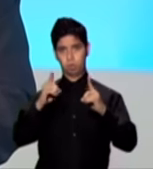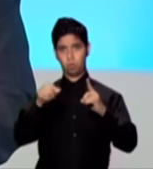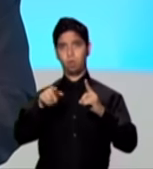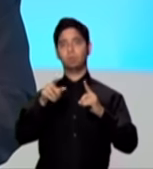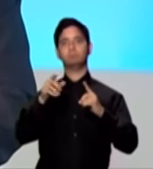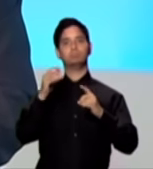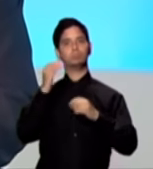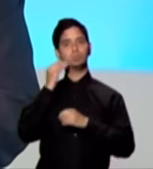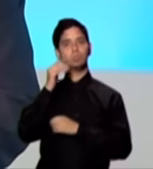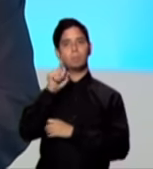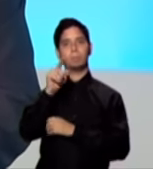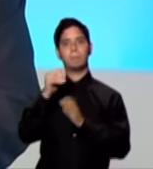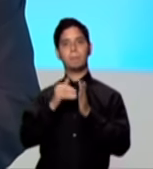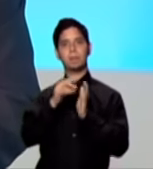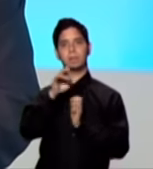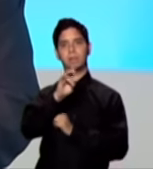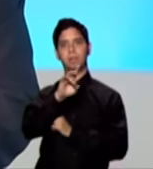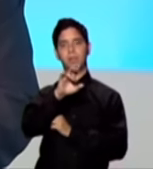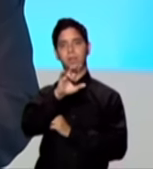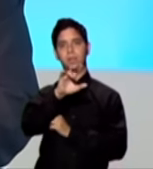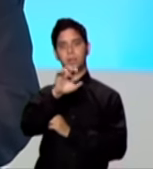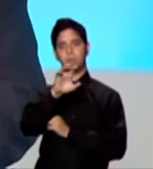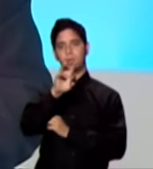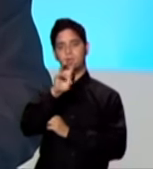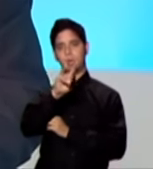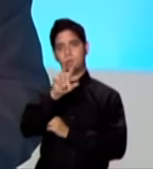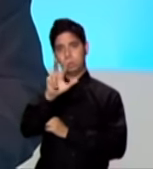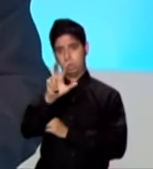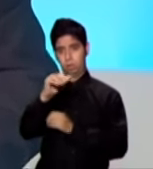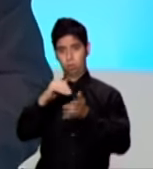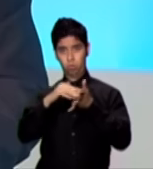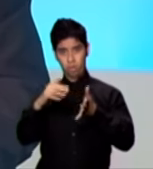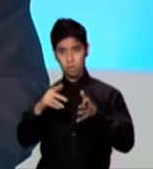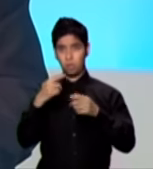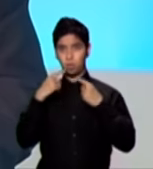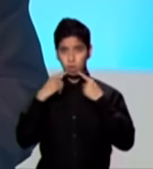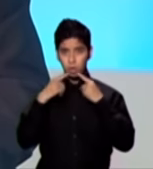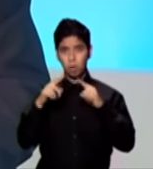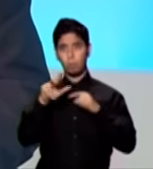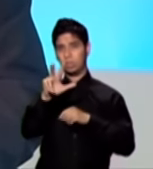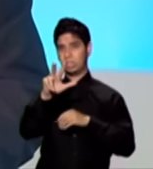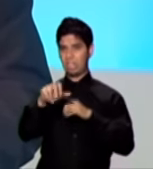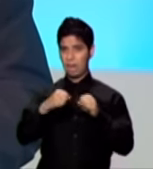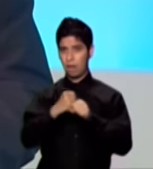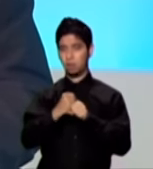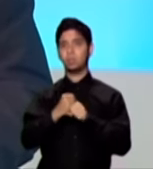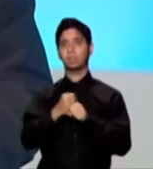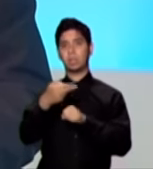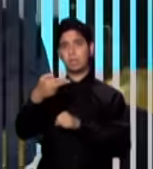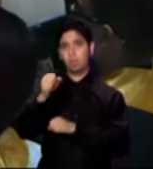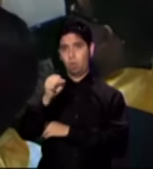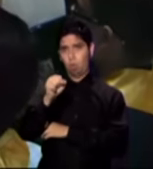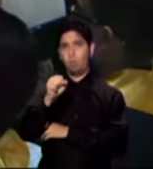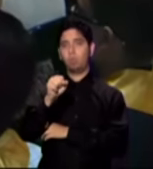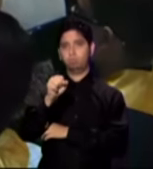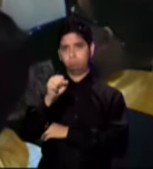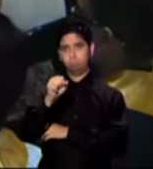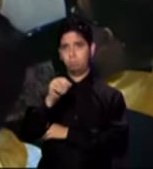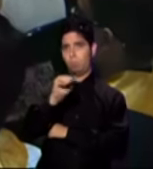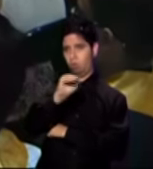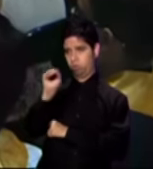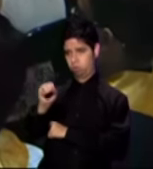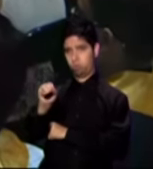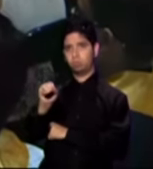1,763 estudiantes que lograron mantener durante sus tres años de escuela superior un promedio académico de